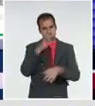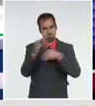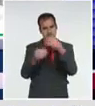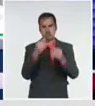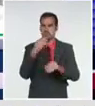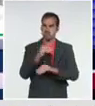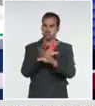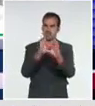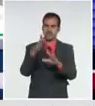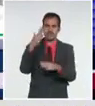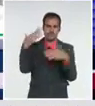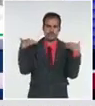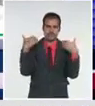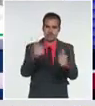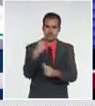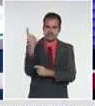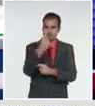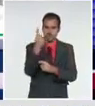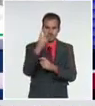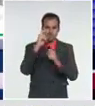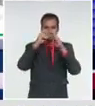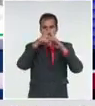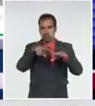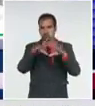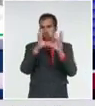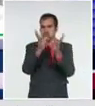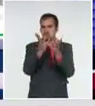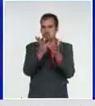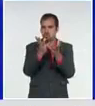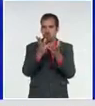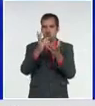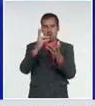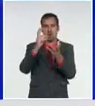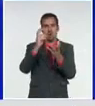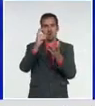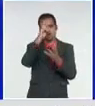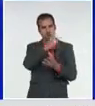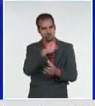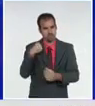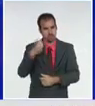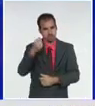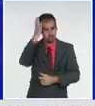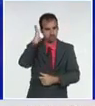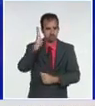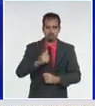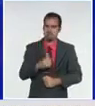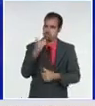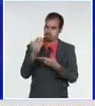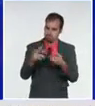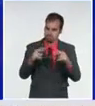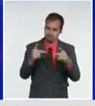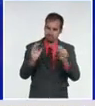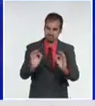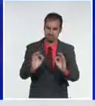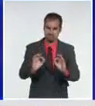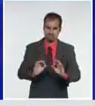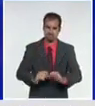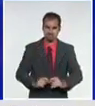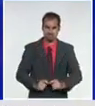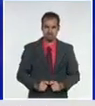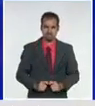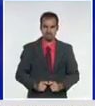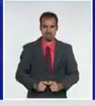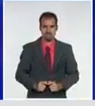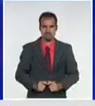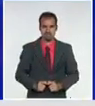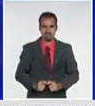nacional de epidemiología de la República de Cuba. Bienvenido nuevamente doctor a esta conferencia de prensa